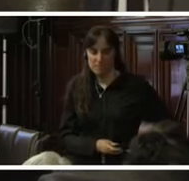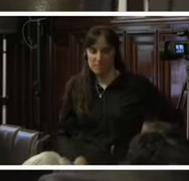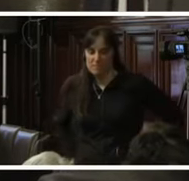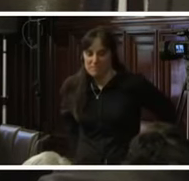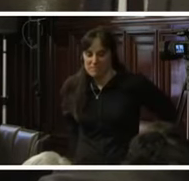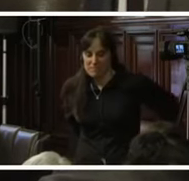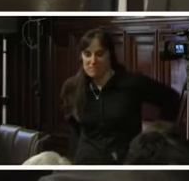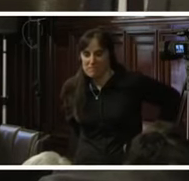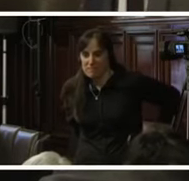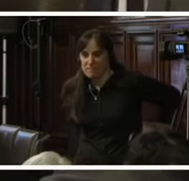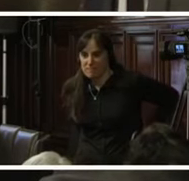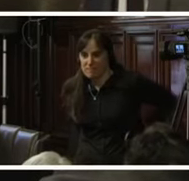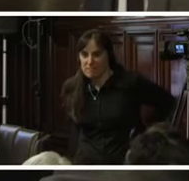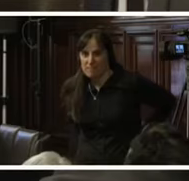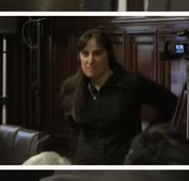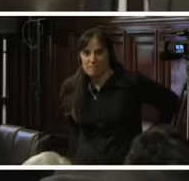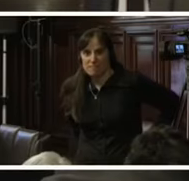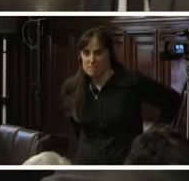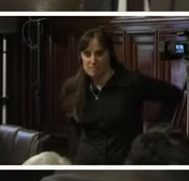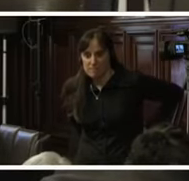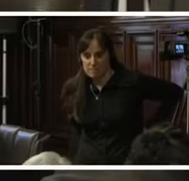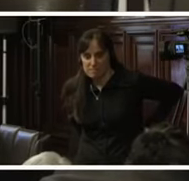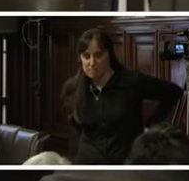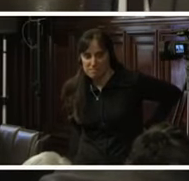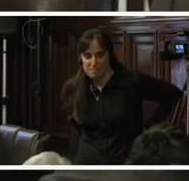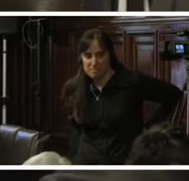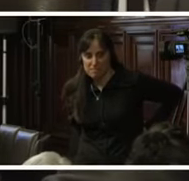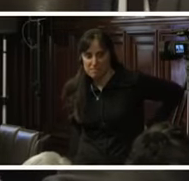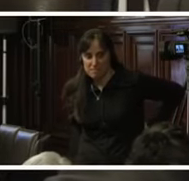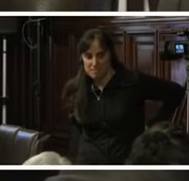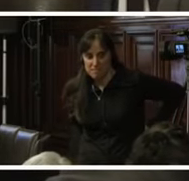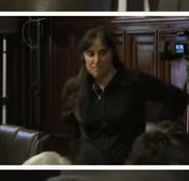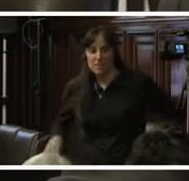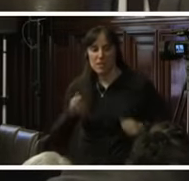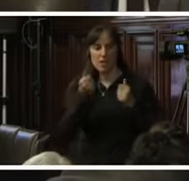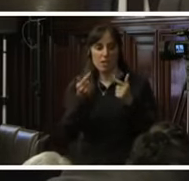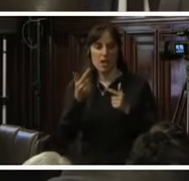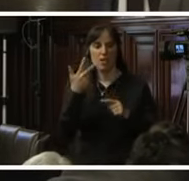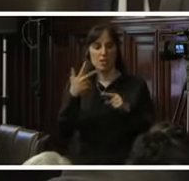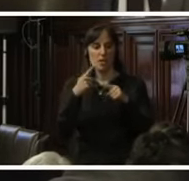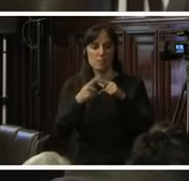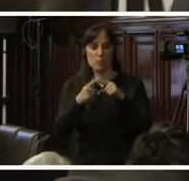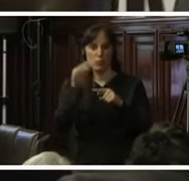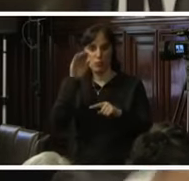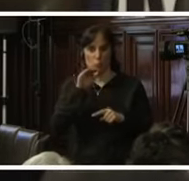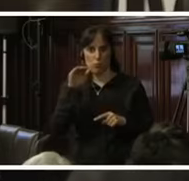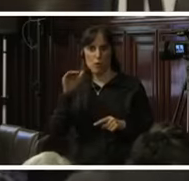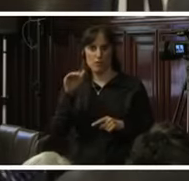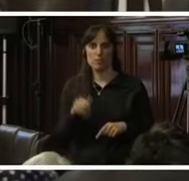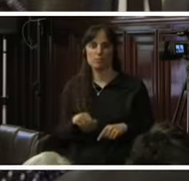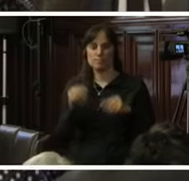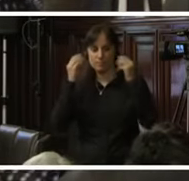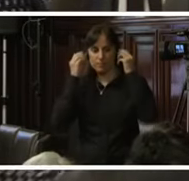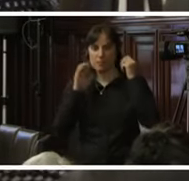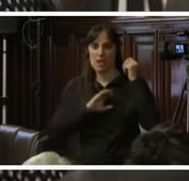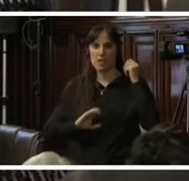three-quarter minutes additional time for the state. Thank you. Señora Presidenta,